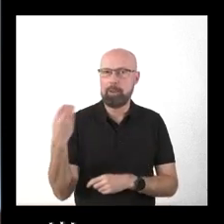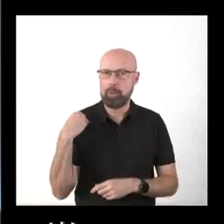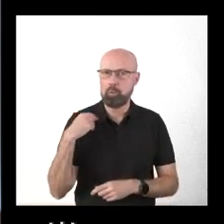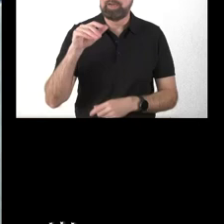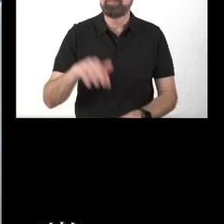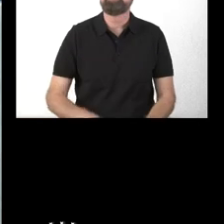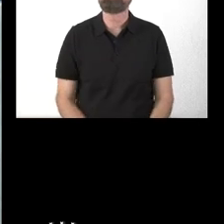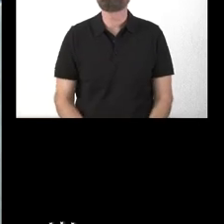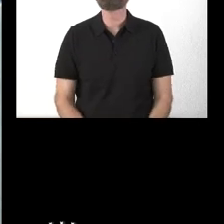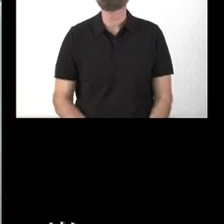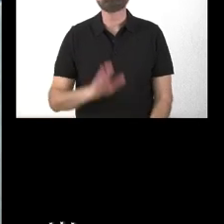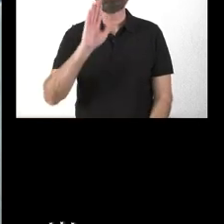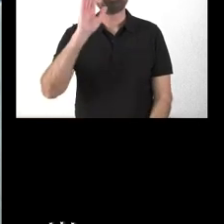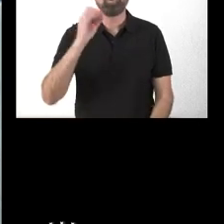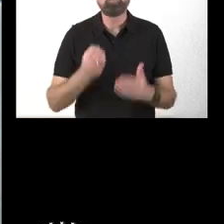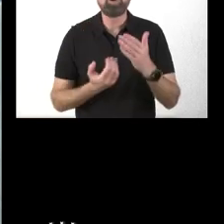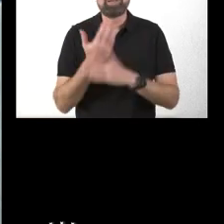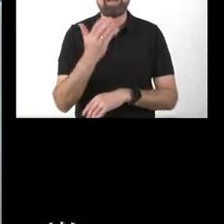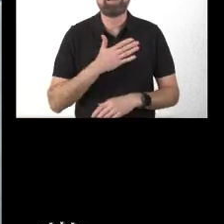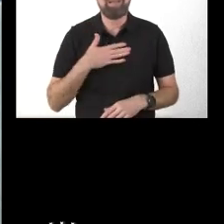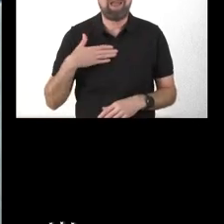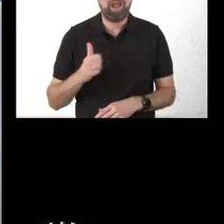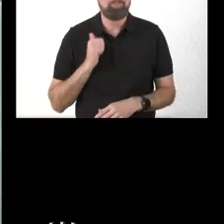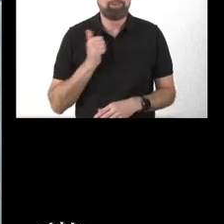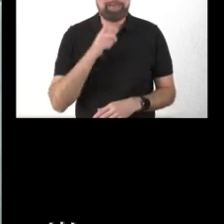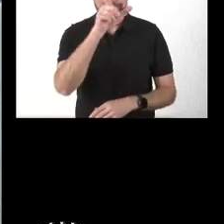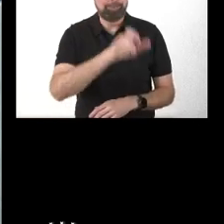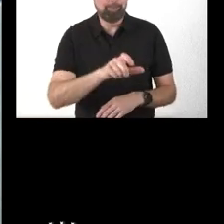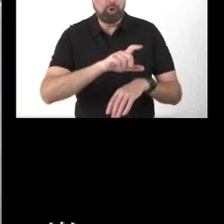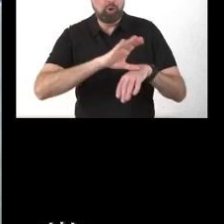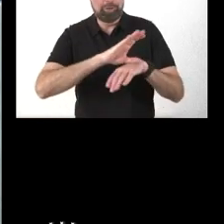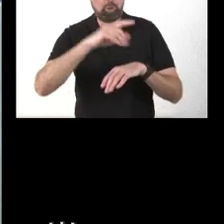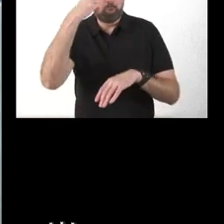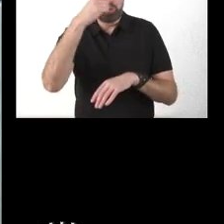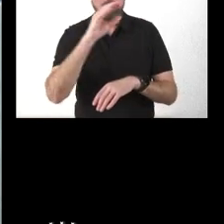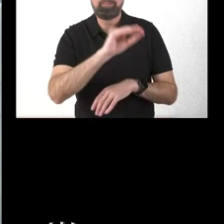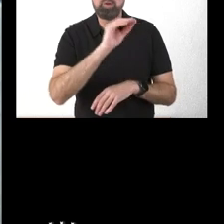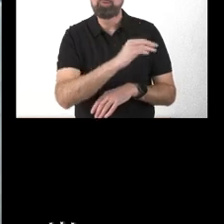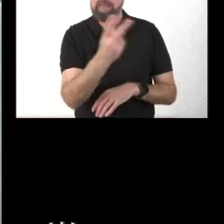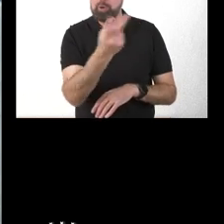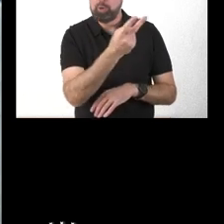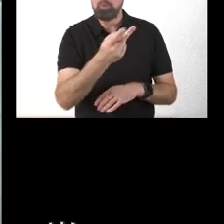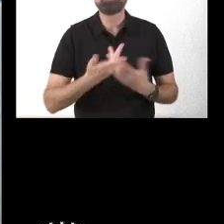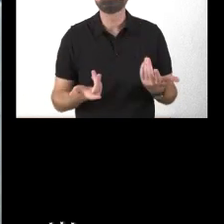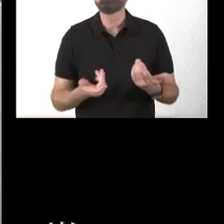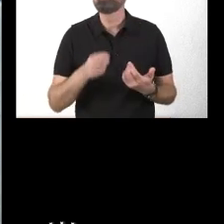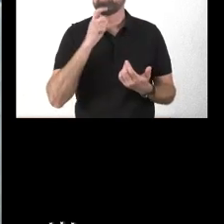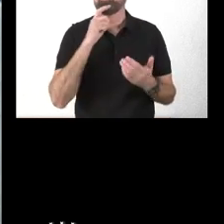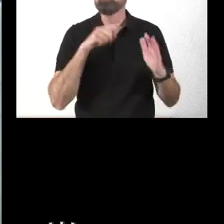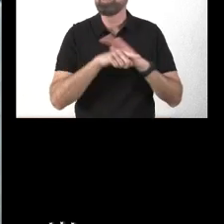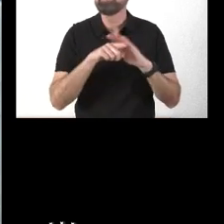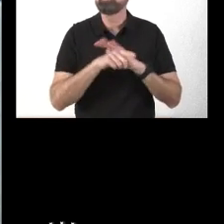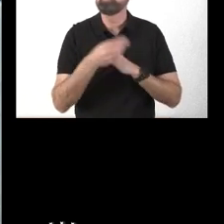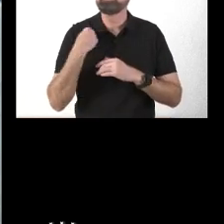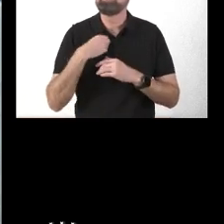Hola, buenos días. Quería aprovechar la presencia del consejero de Cultura para preguntarles a ambos cómo se va a gestionar la presencia